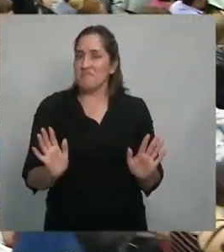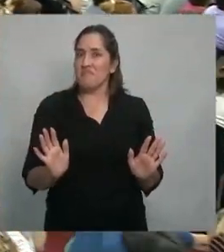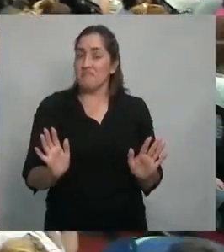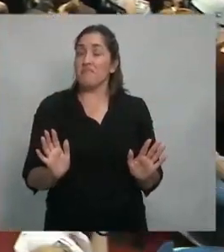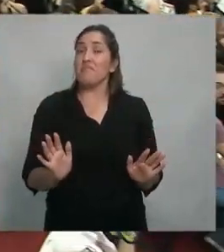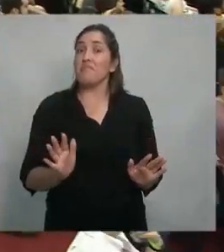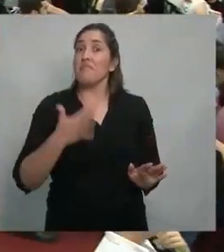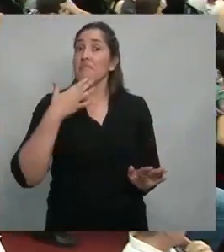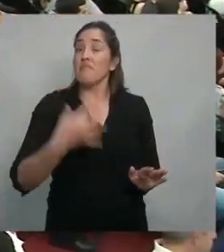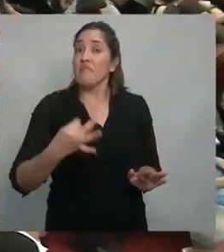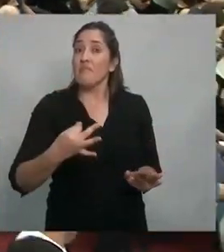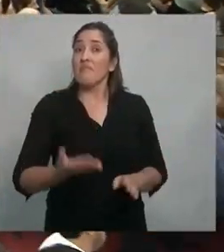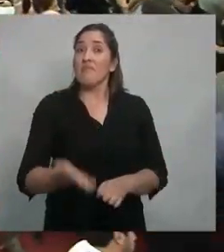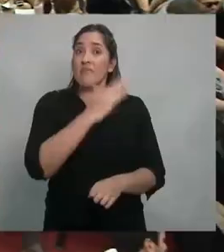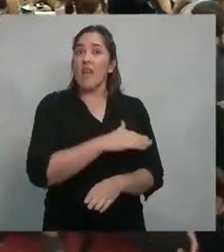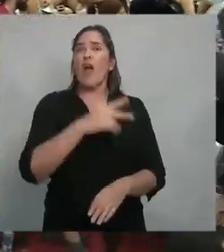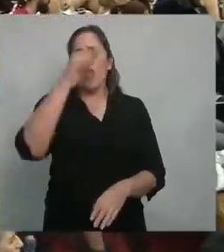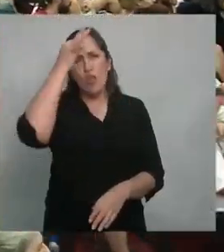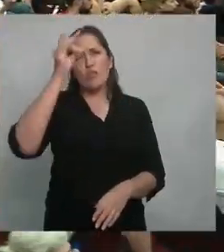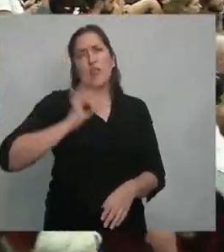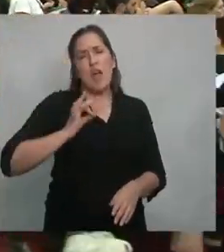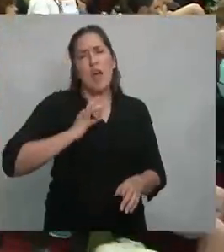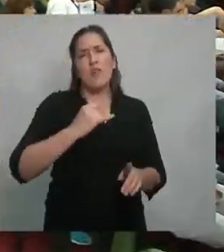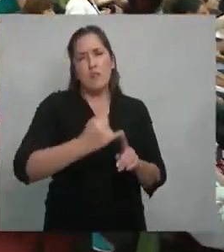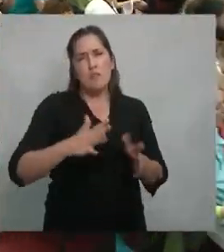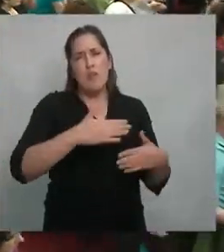también es cierto que era un gobierno que después de 12 años y medio